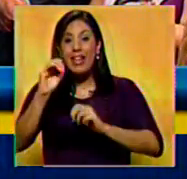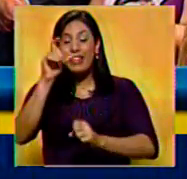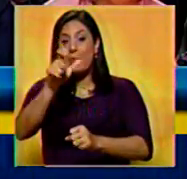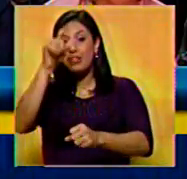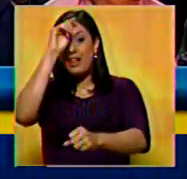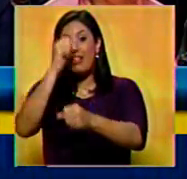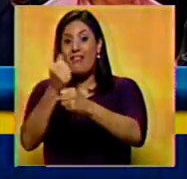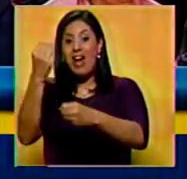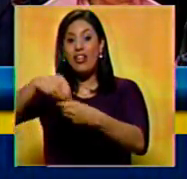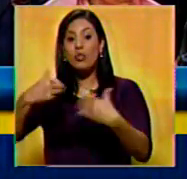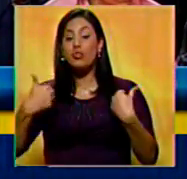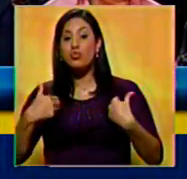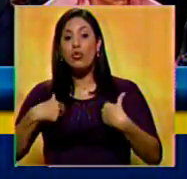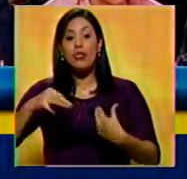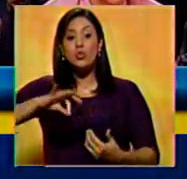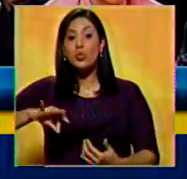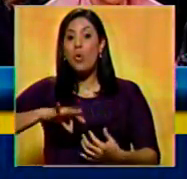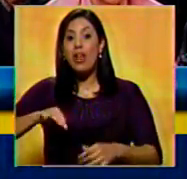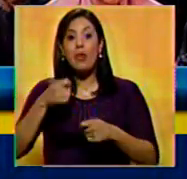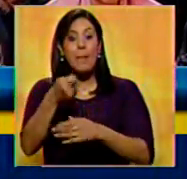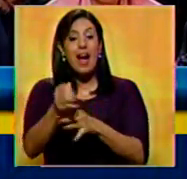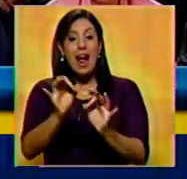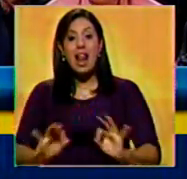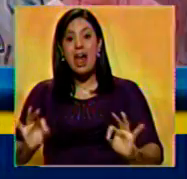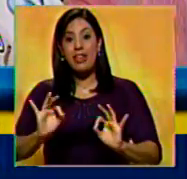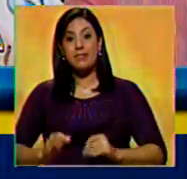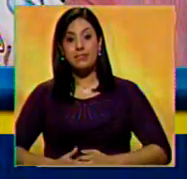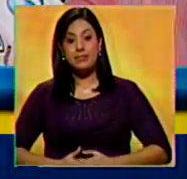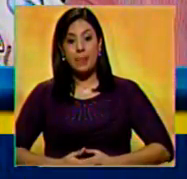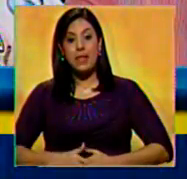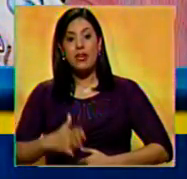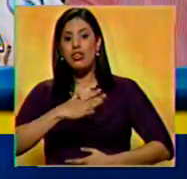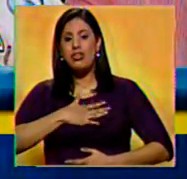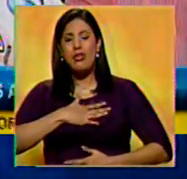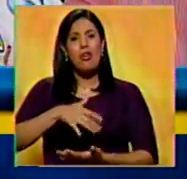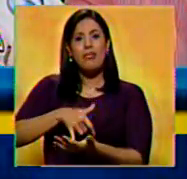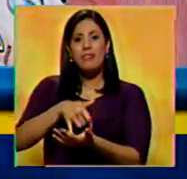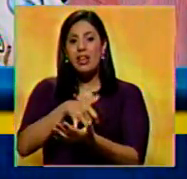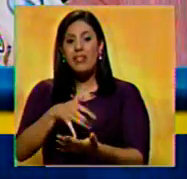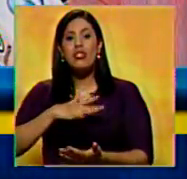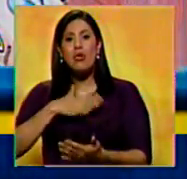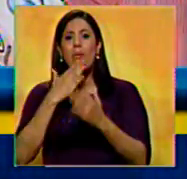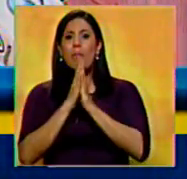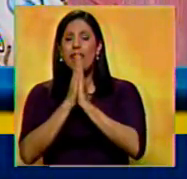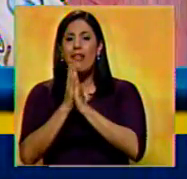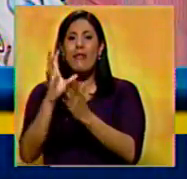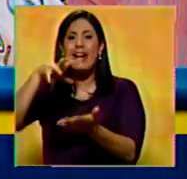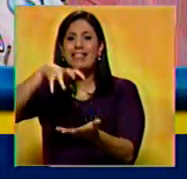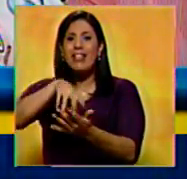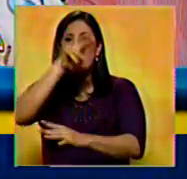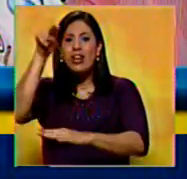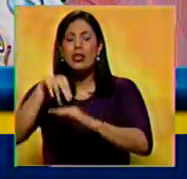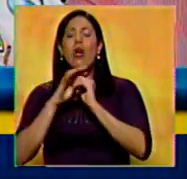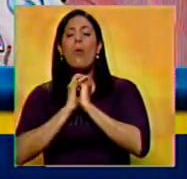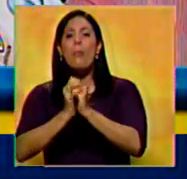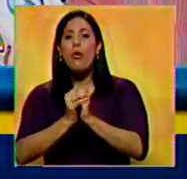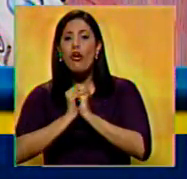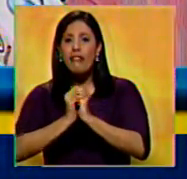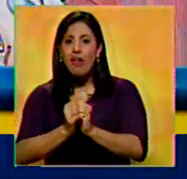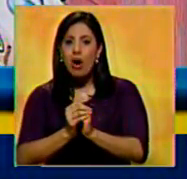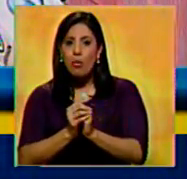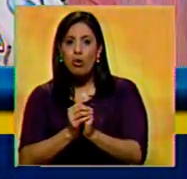trabajadores afectados sin cobrar sueldos y salarios. Me siento indefensa. Yo le pido al Estado Nacional que, por favor,